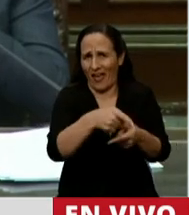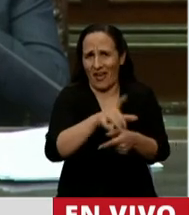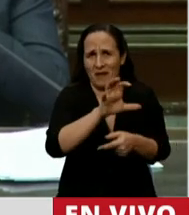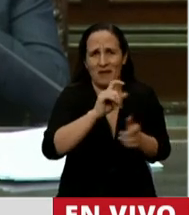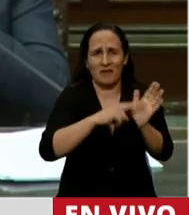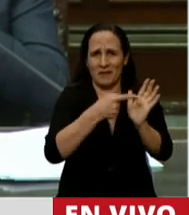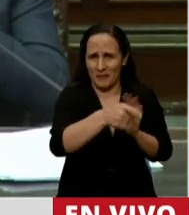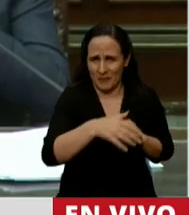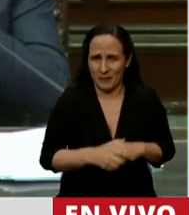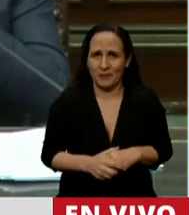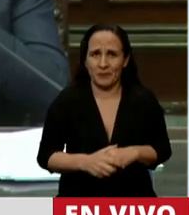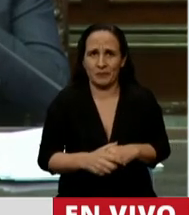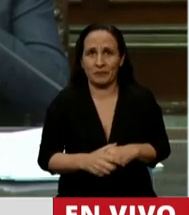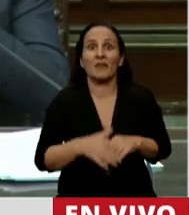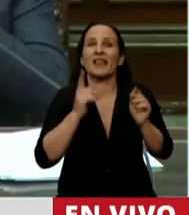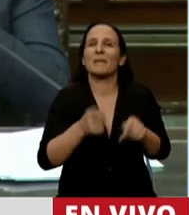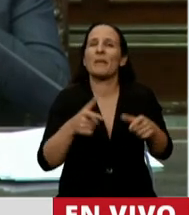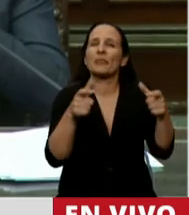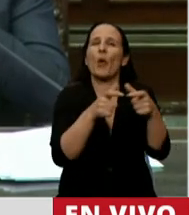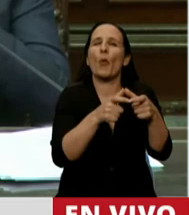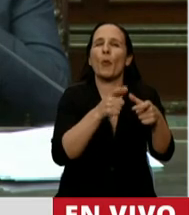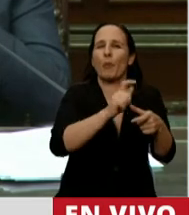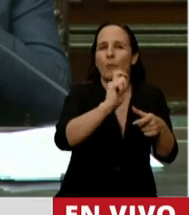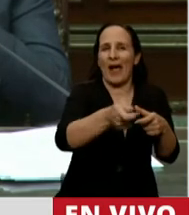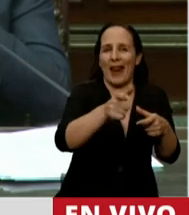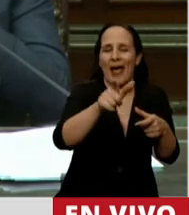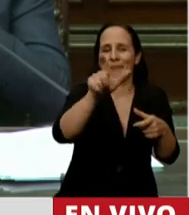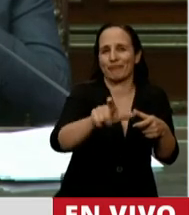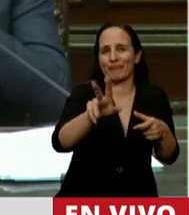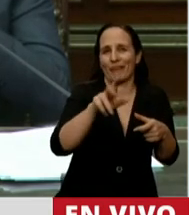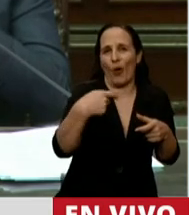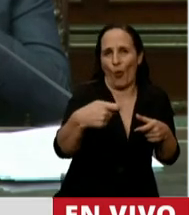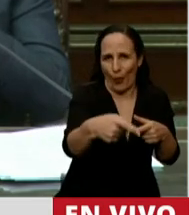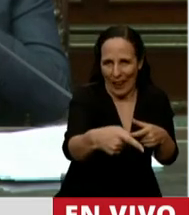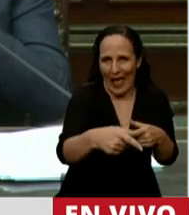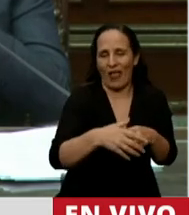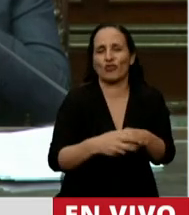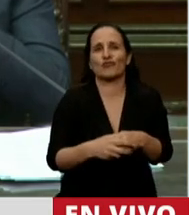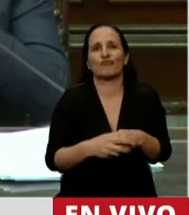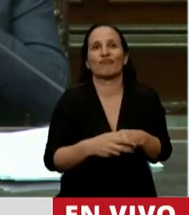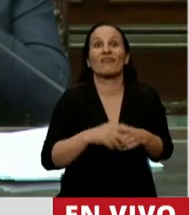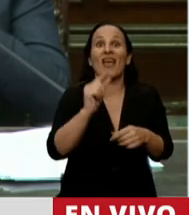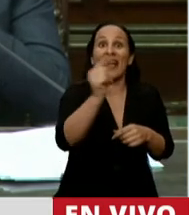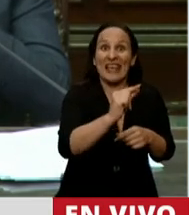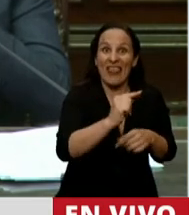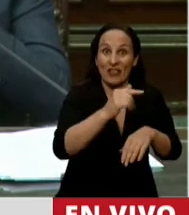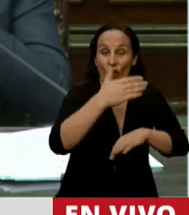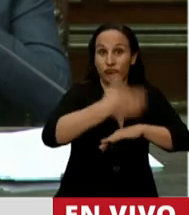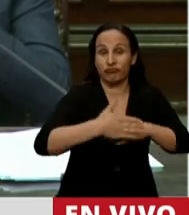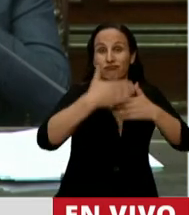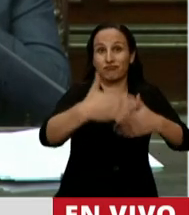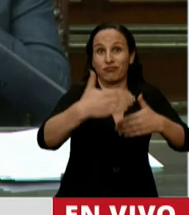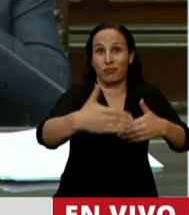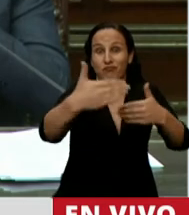provincia que han tenido los bonos que le dimos a los jubilados, la prórroga de todos los créditos de la ANSES, el impacto de los